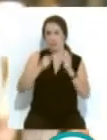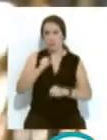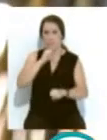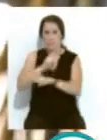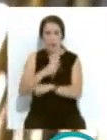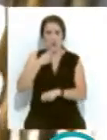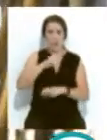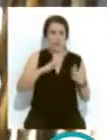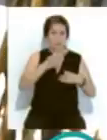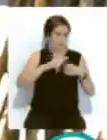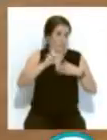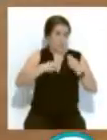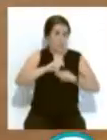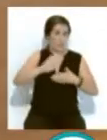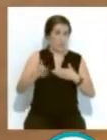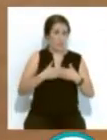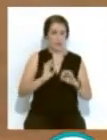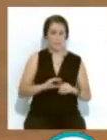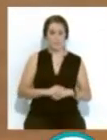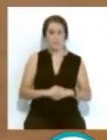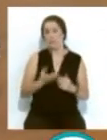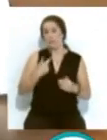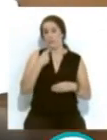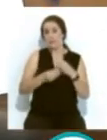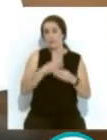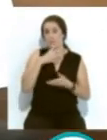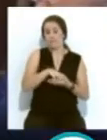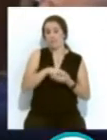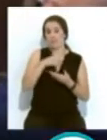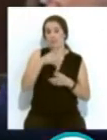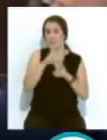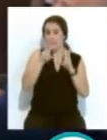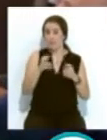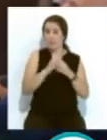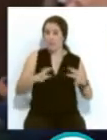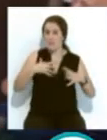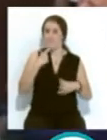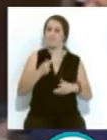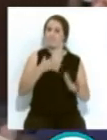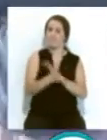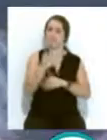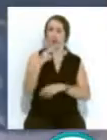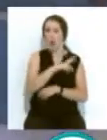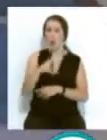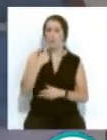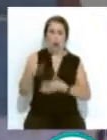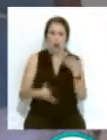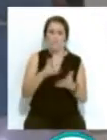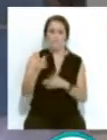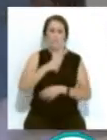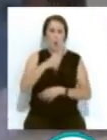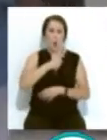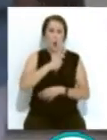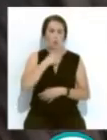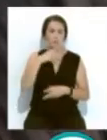previstos y con pronóstico reservado. Incógnitas con las que en este contexto tan incierto se trata ahora de recuperar el pulso y cierta